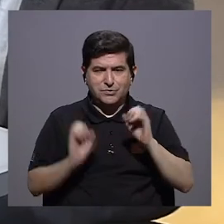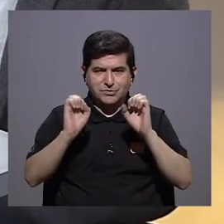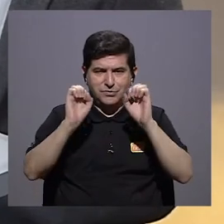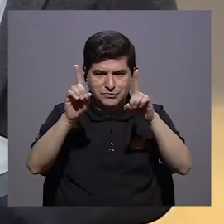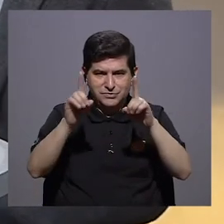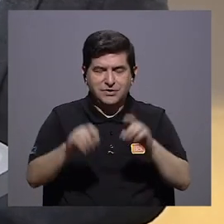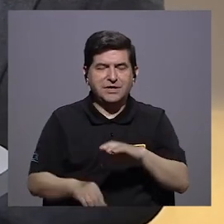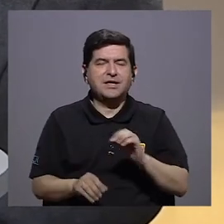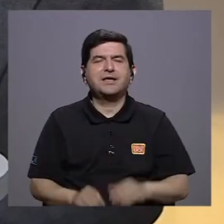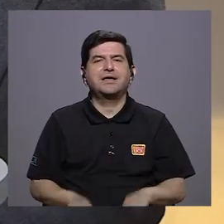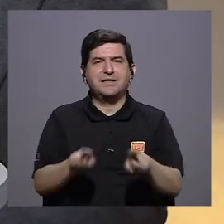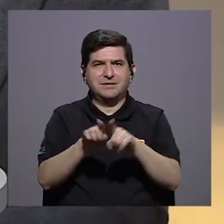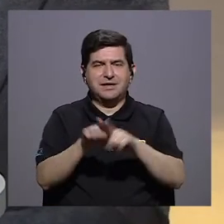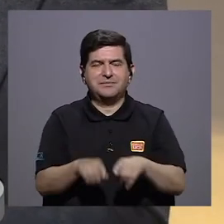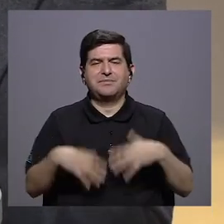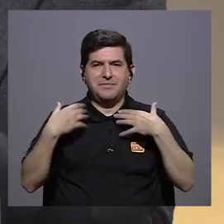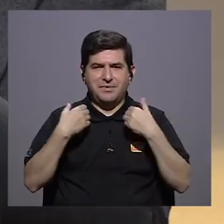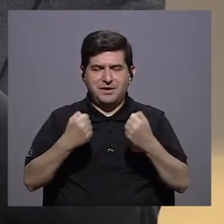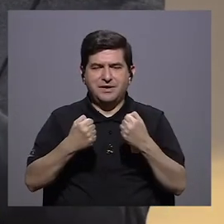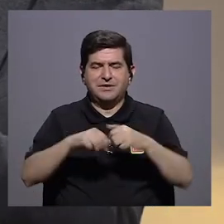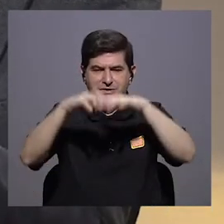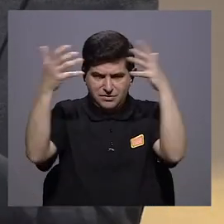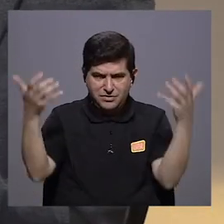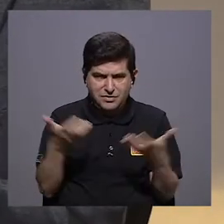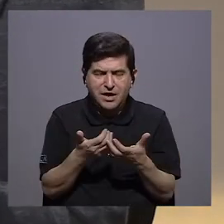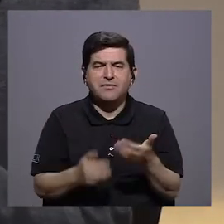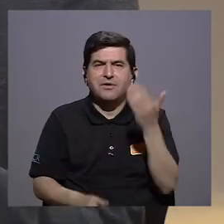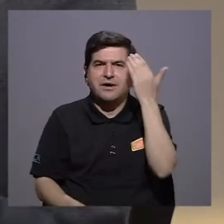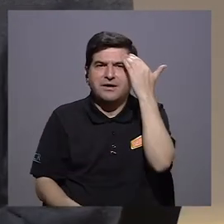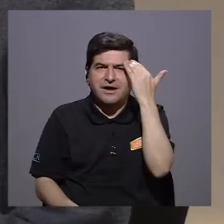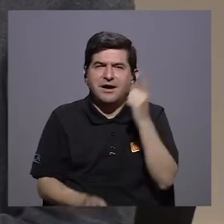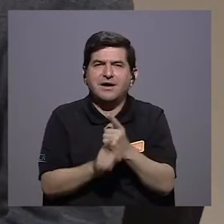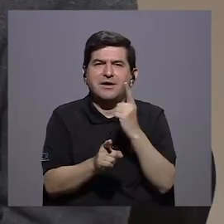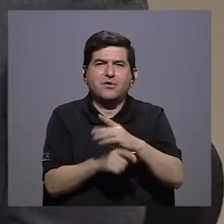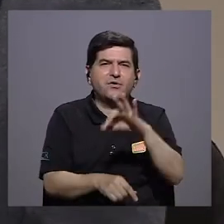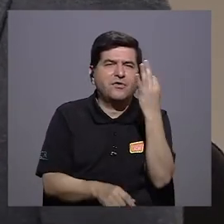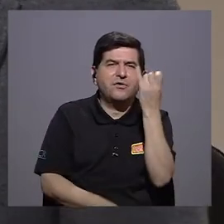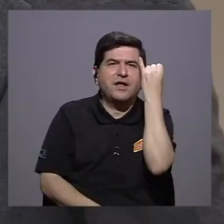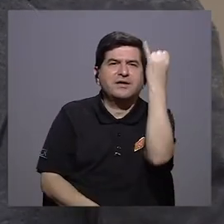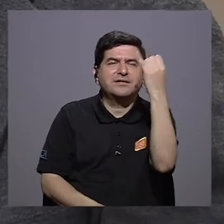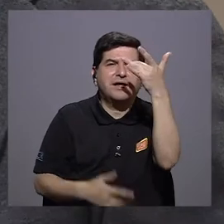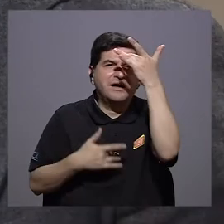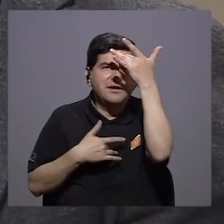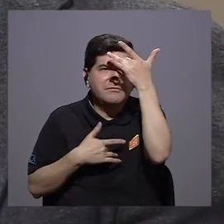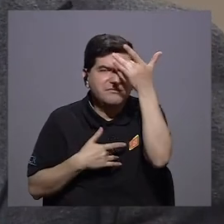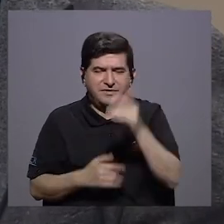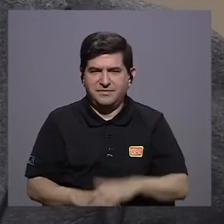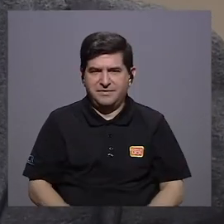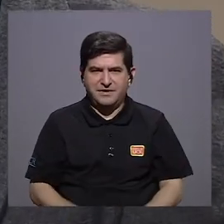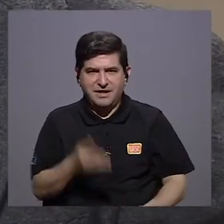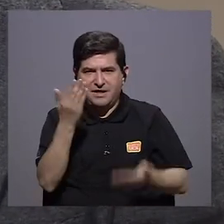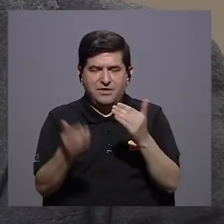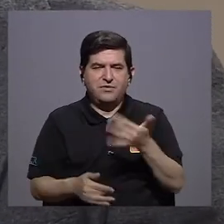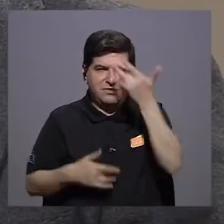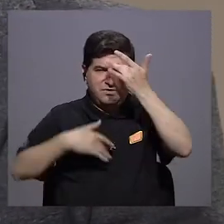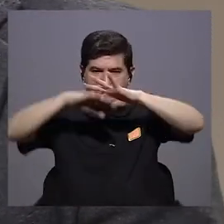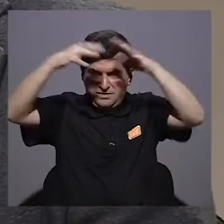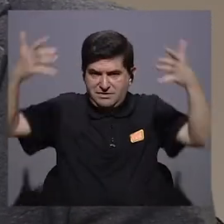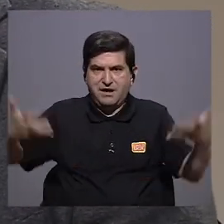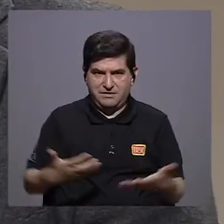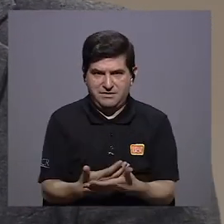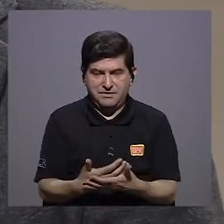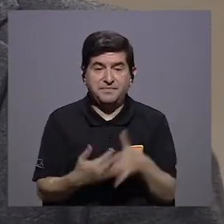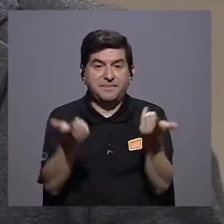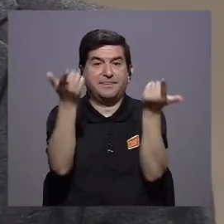y como saludurista global me he dedicado también mucho tiempo a entender cuál es la manera correcta de conceptualizar enfermedades y cosas como epidemias y